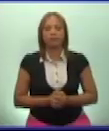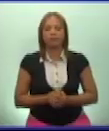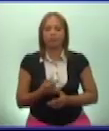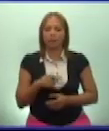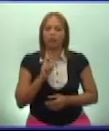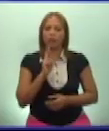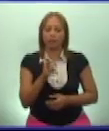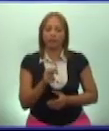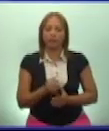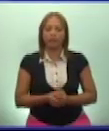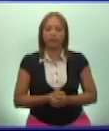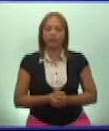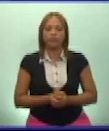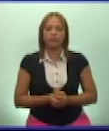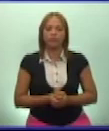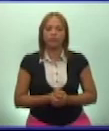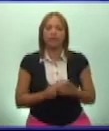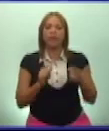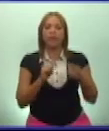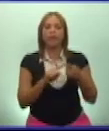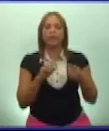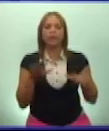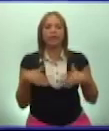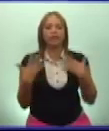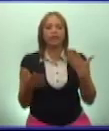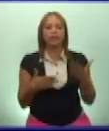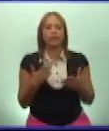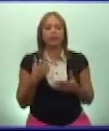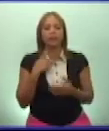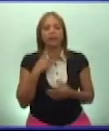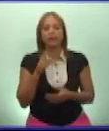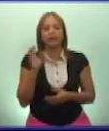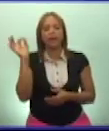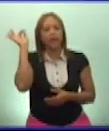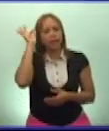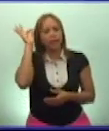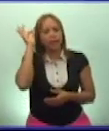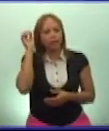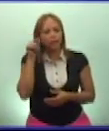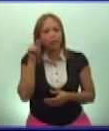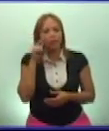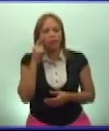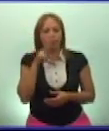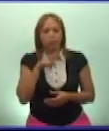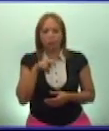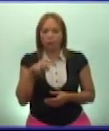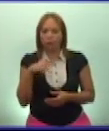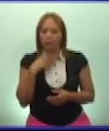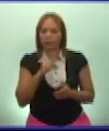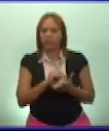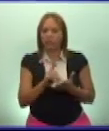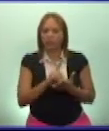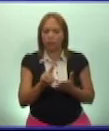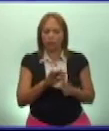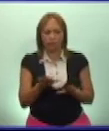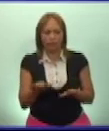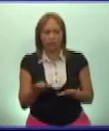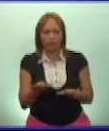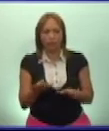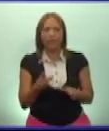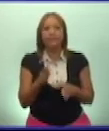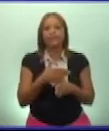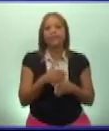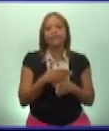La primera actividad La ustedes en lengua española ya lo han buscado en el diccionario, el